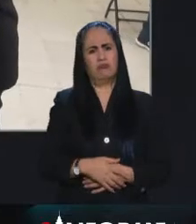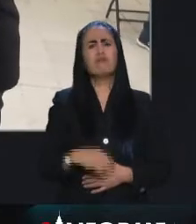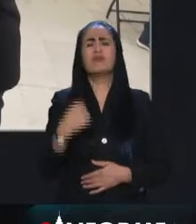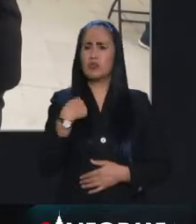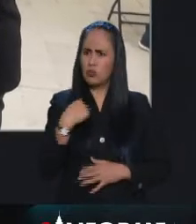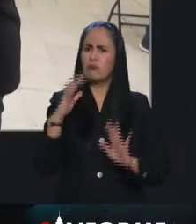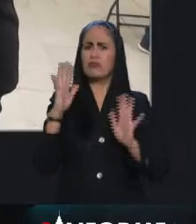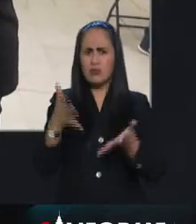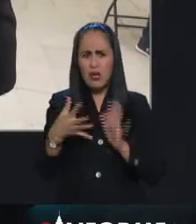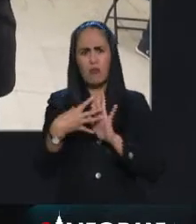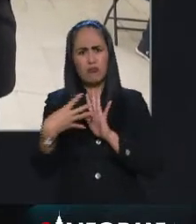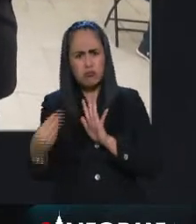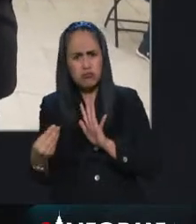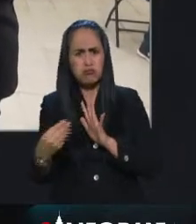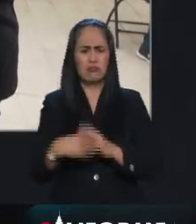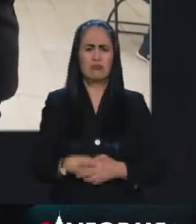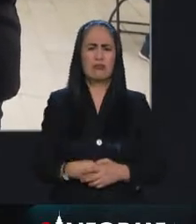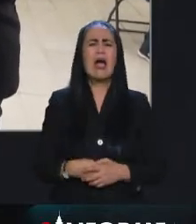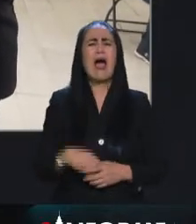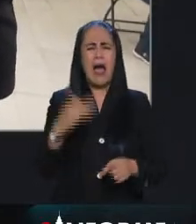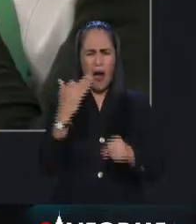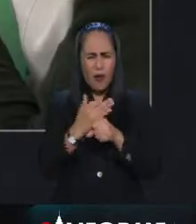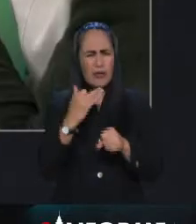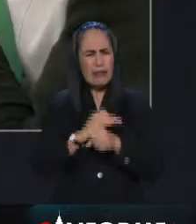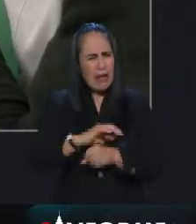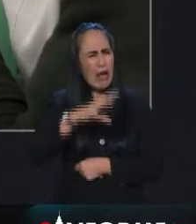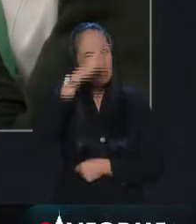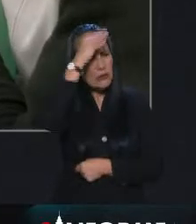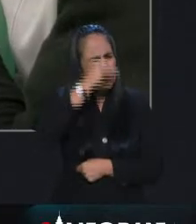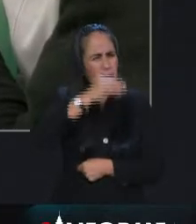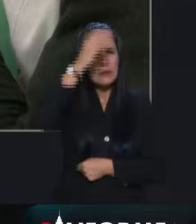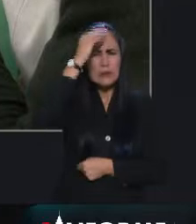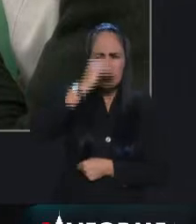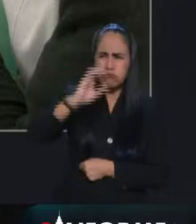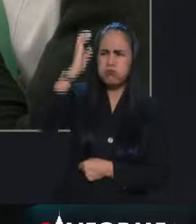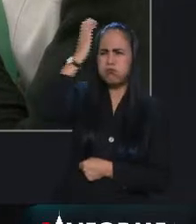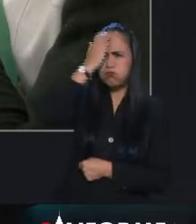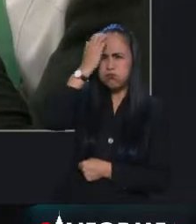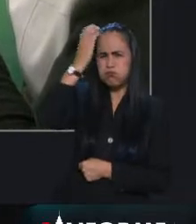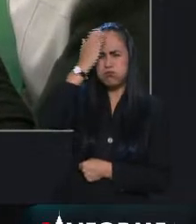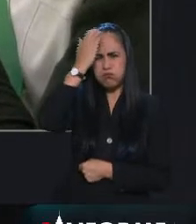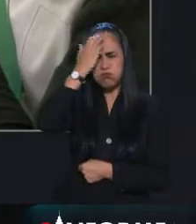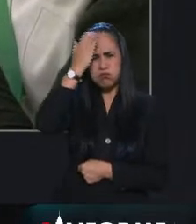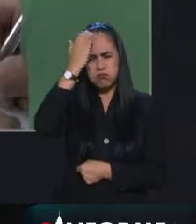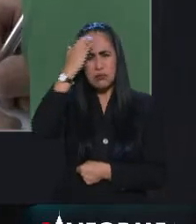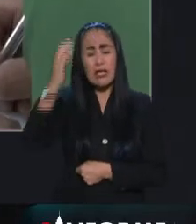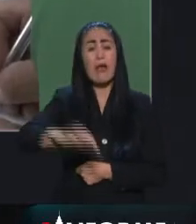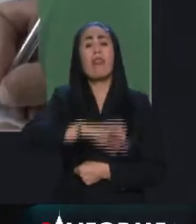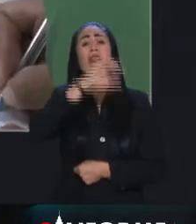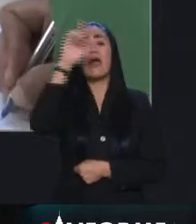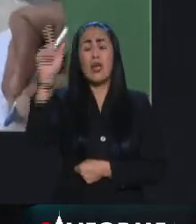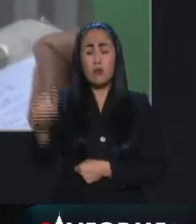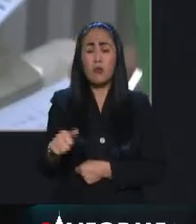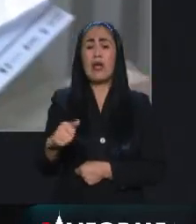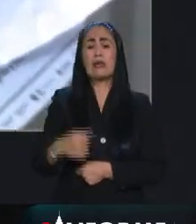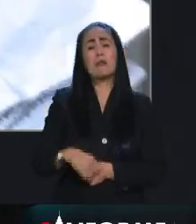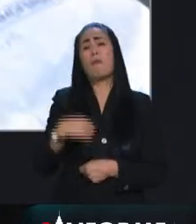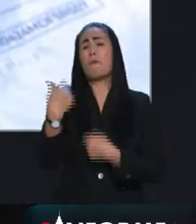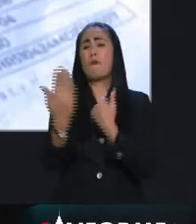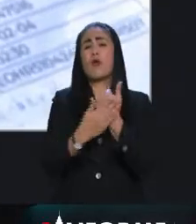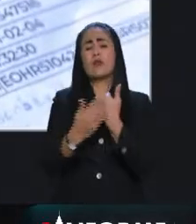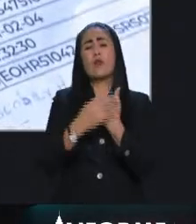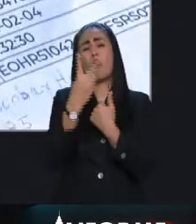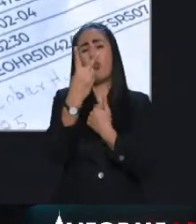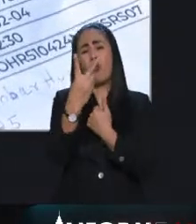aprender más. Como les he dicho, el conocimiento global y completo de esta pandemia lo vamos a tener hasta dentro de dos o tres años.